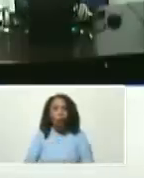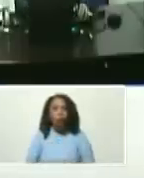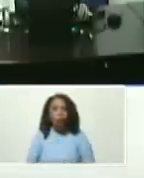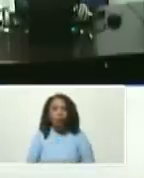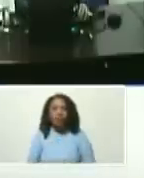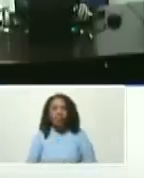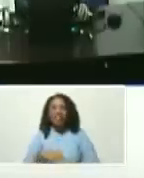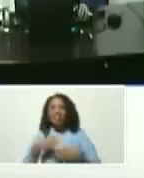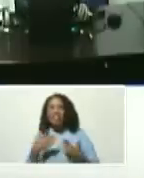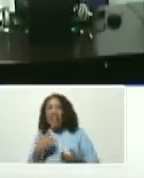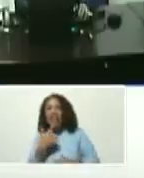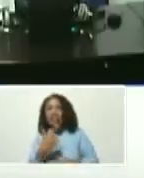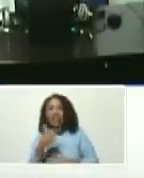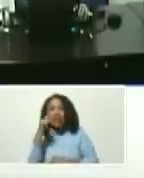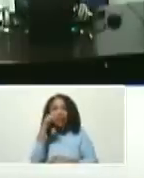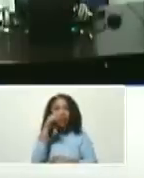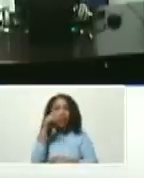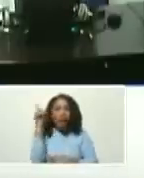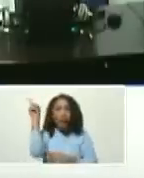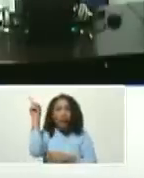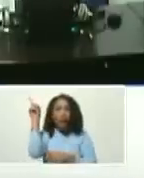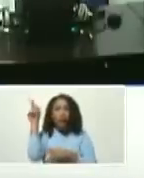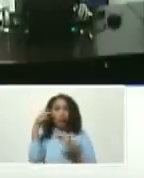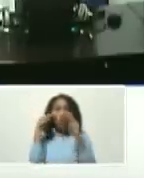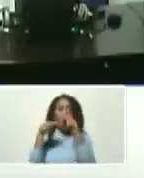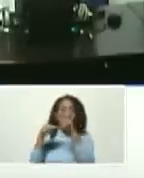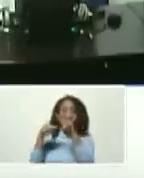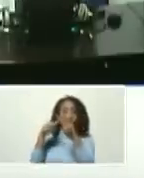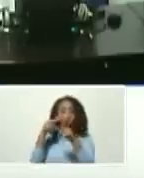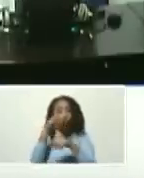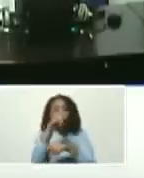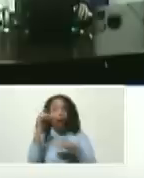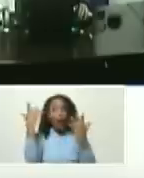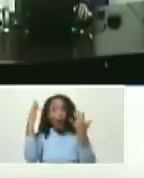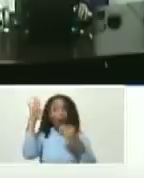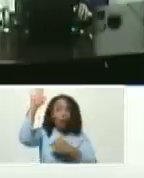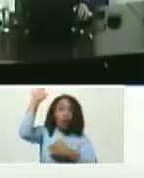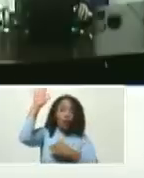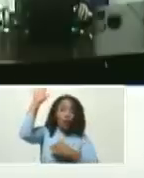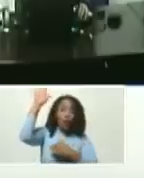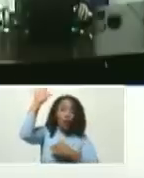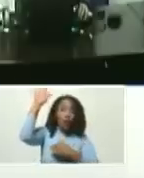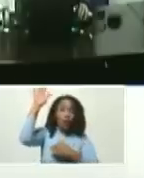dice el camarógrafo que está señalando allá tú lo llegas a ver levanta la mano la cava